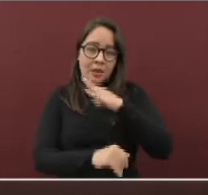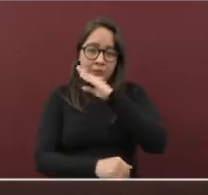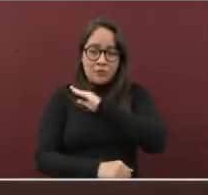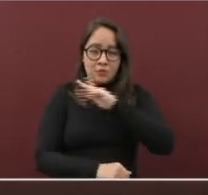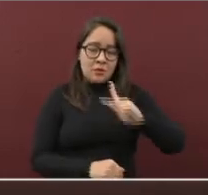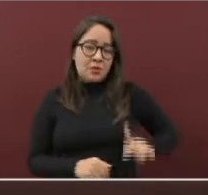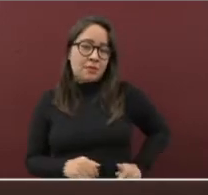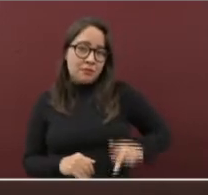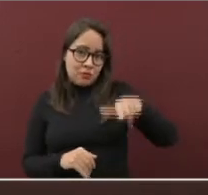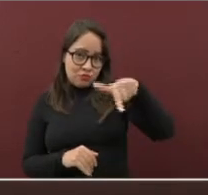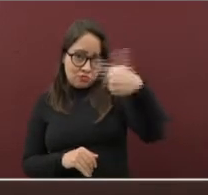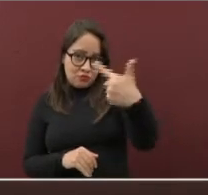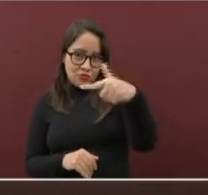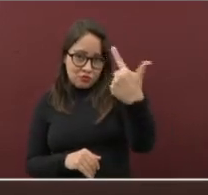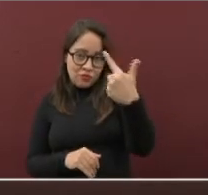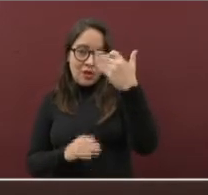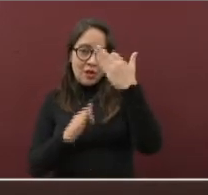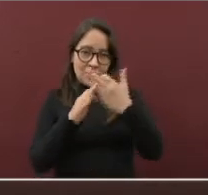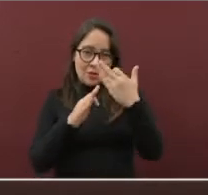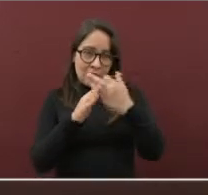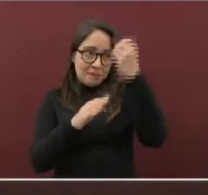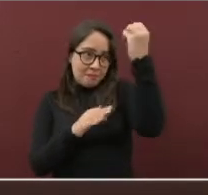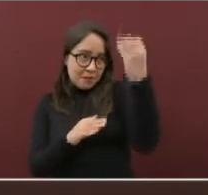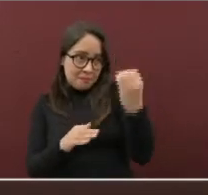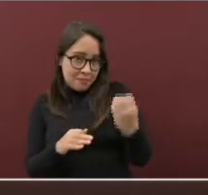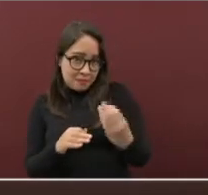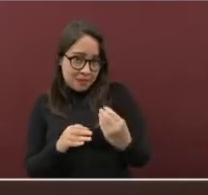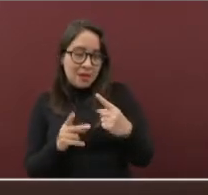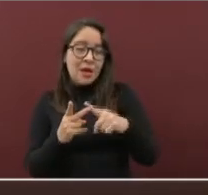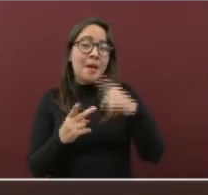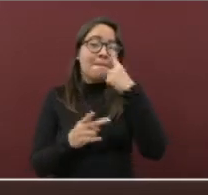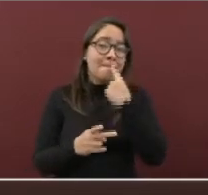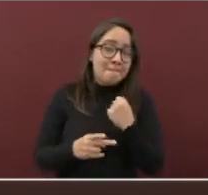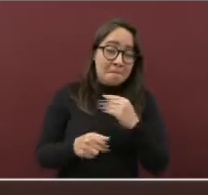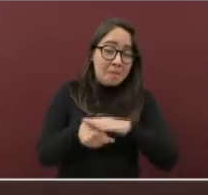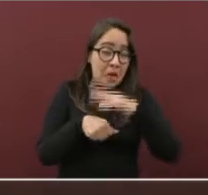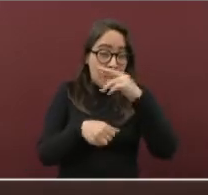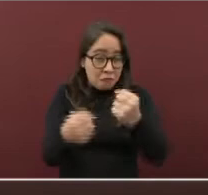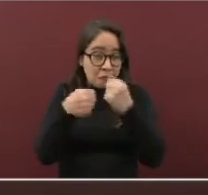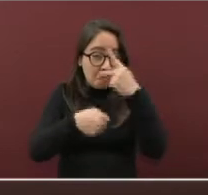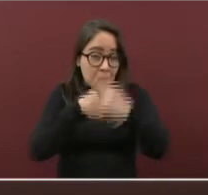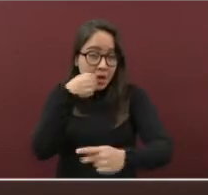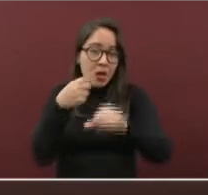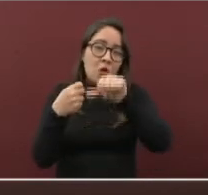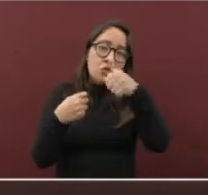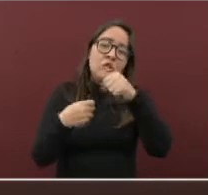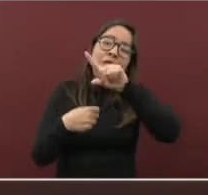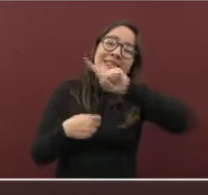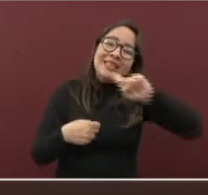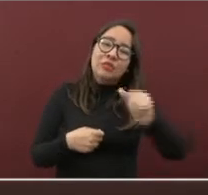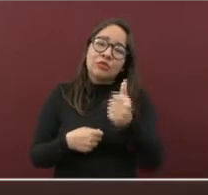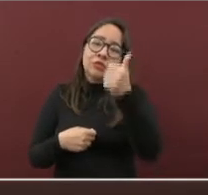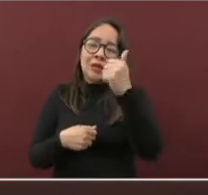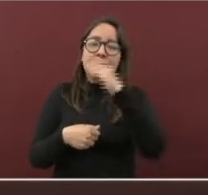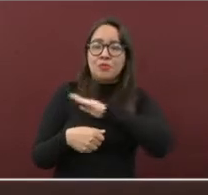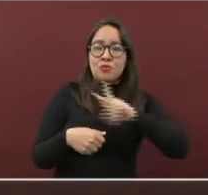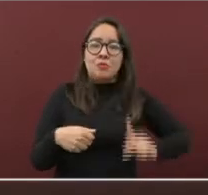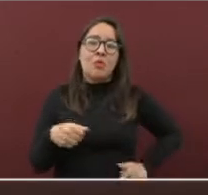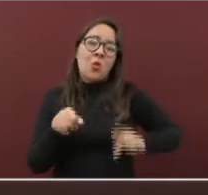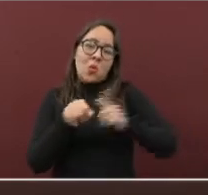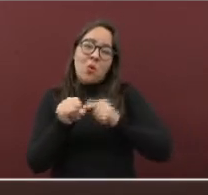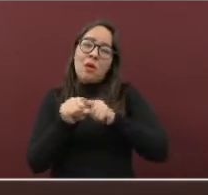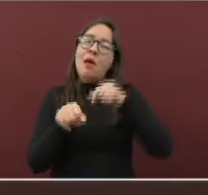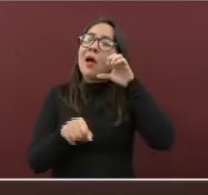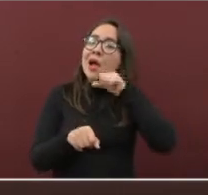semáforo rojo de riesgo máximo y los 106 en color naranja de riesgo alto, se deberá